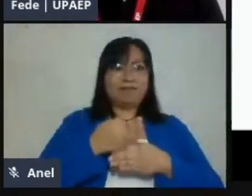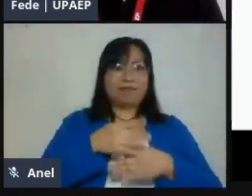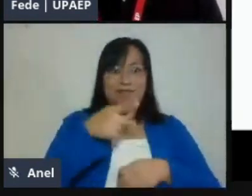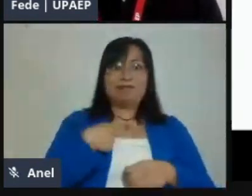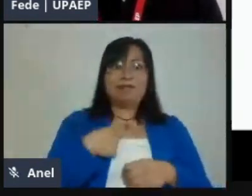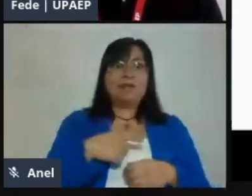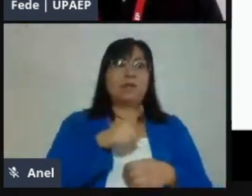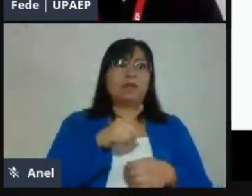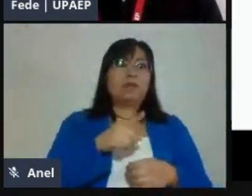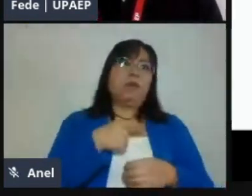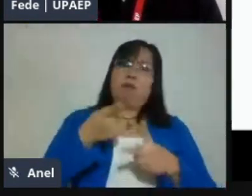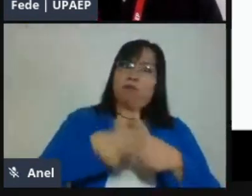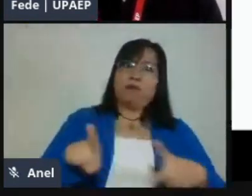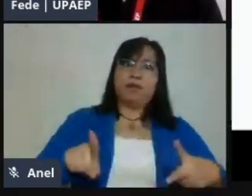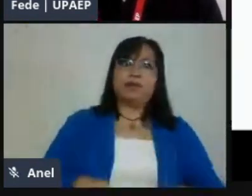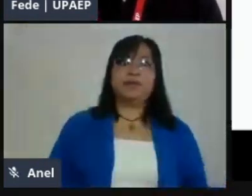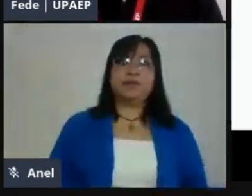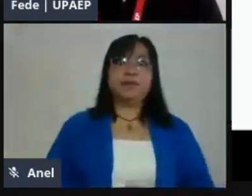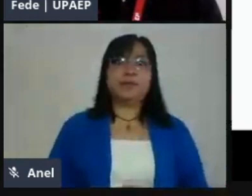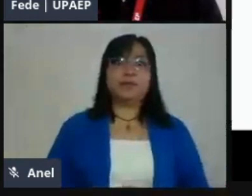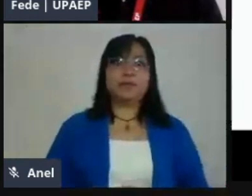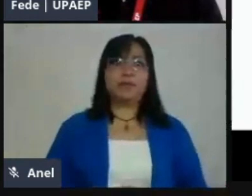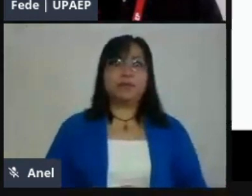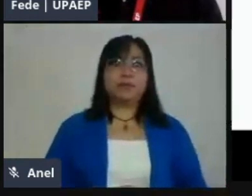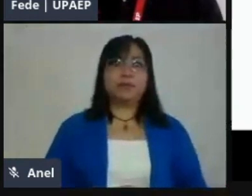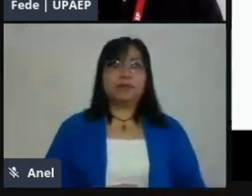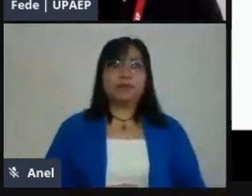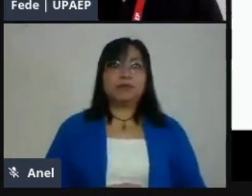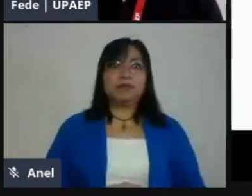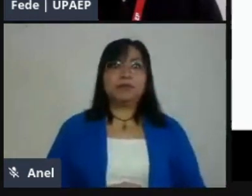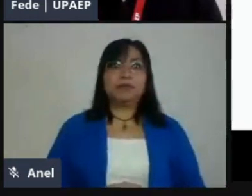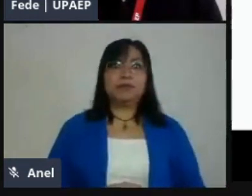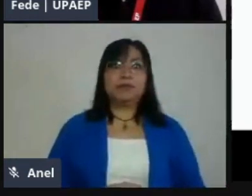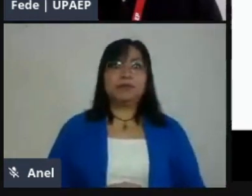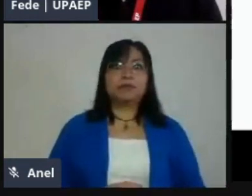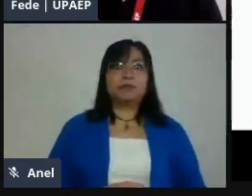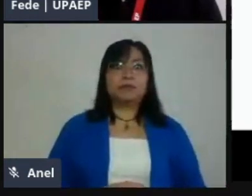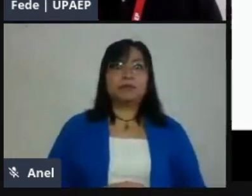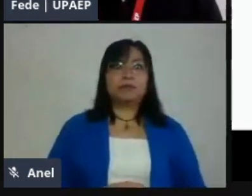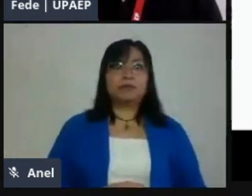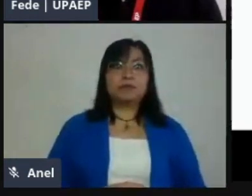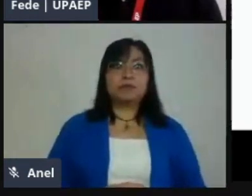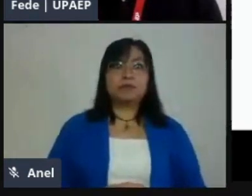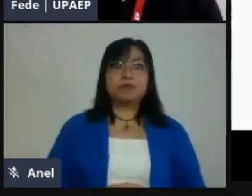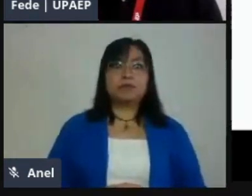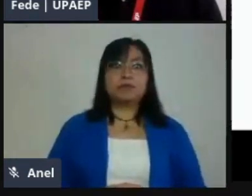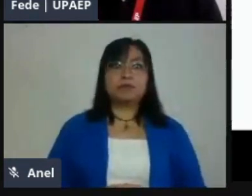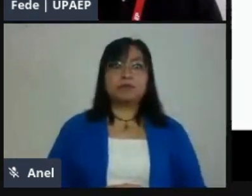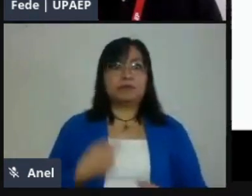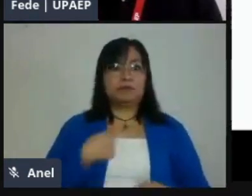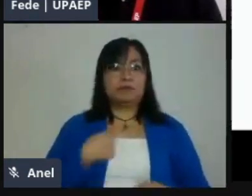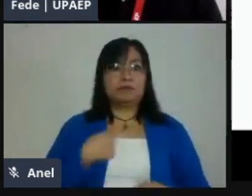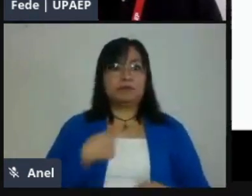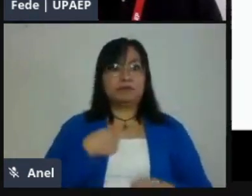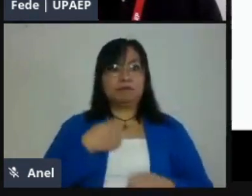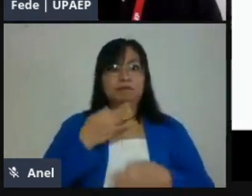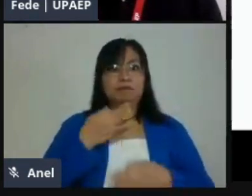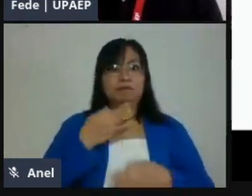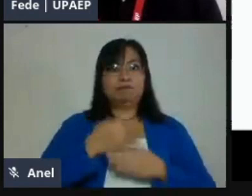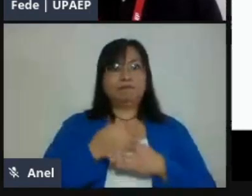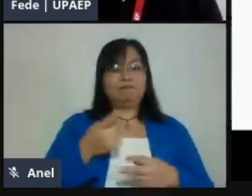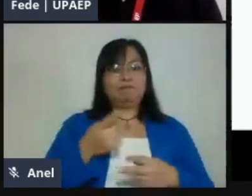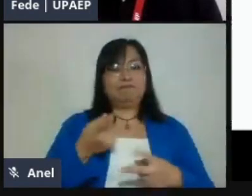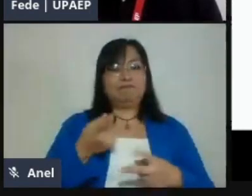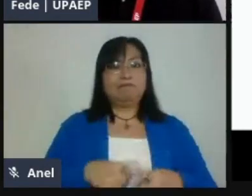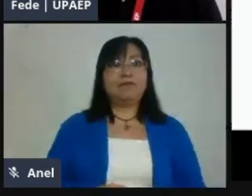Gracias, Leo. Pues, bueno, vamos a arrancar con esta sesión que se trata de cómo involucrar a los padres de